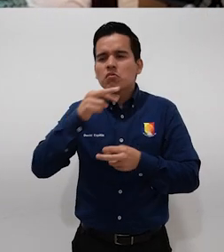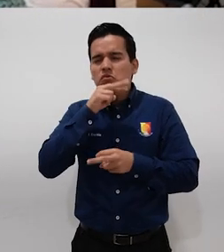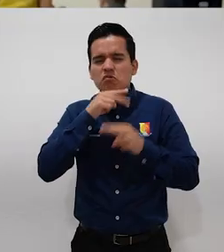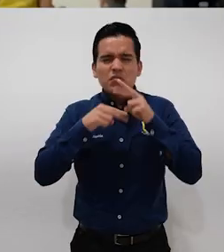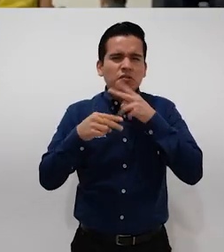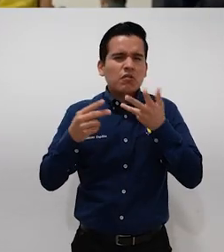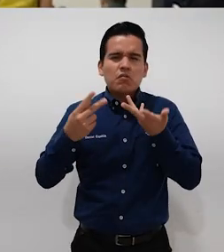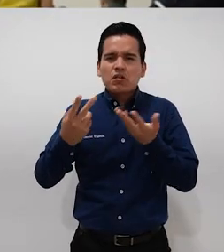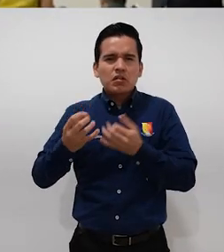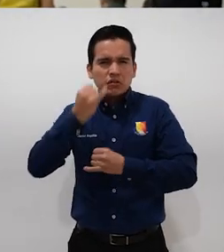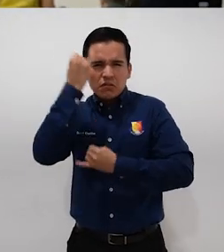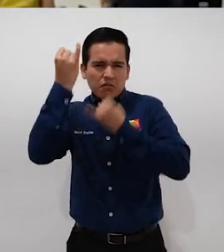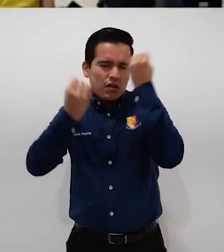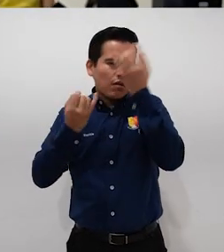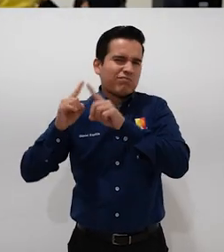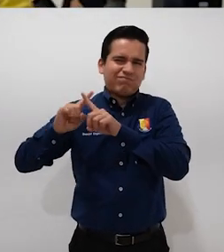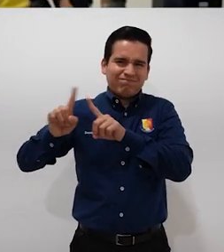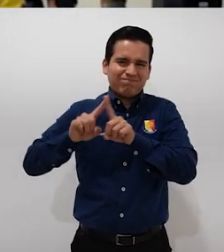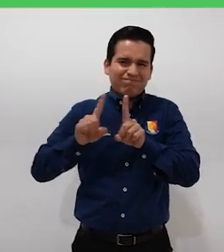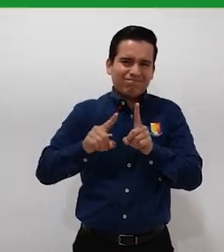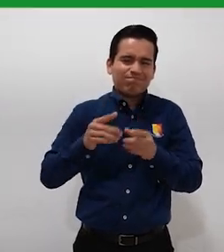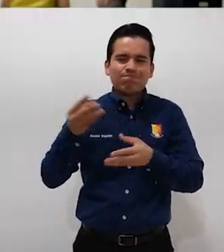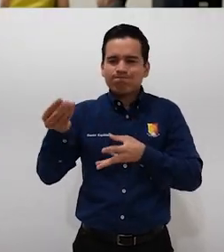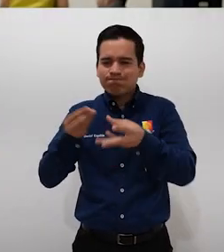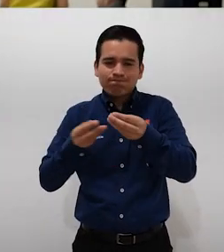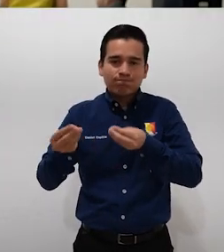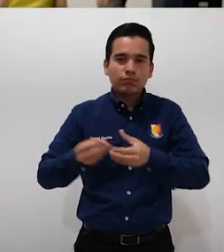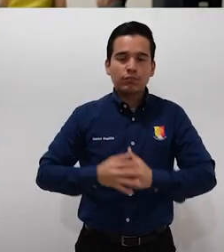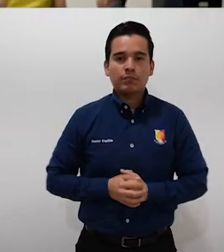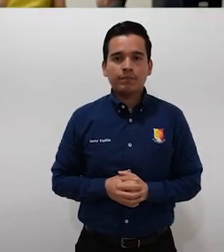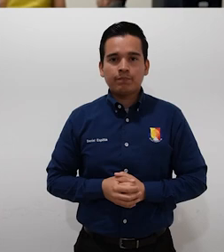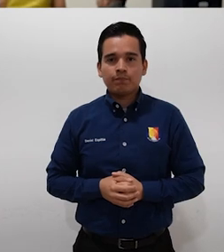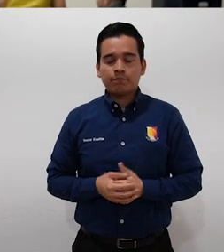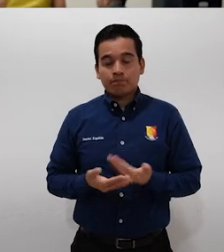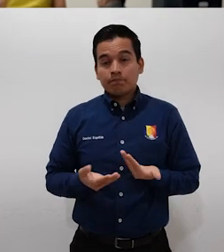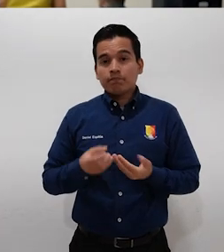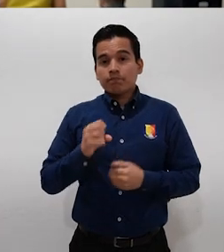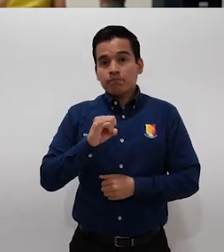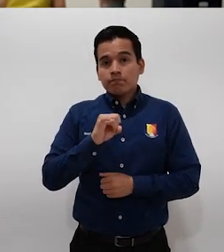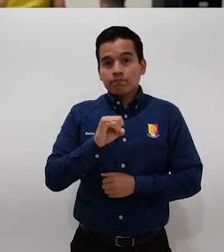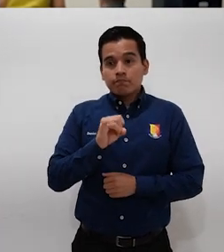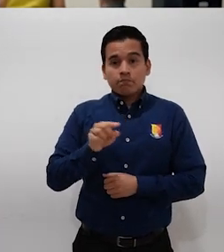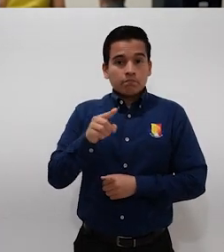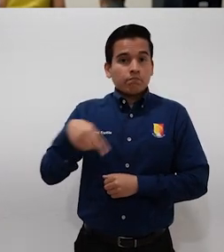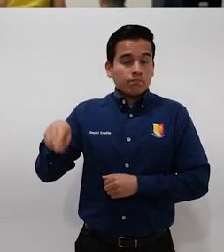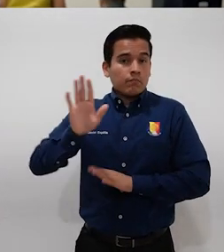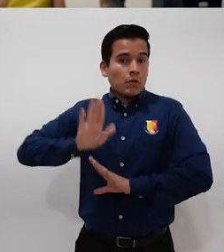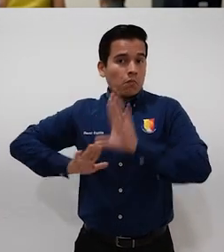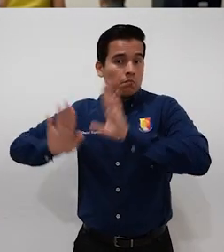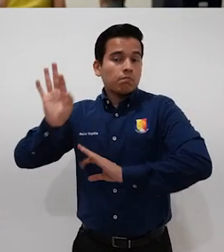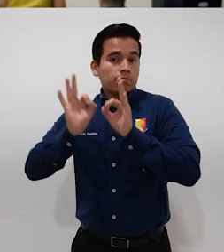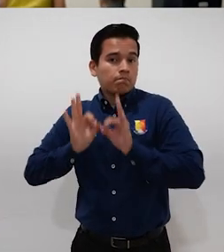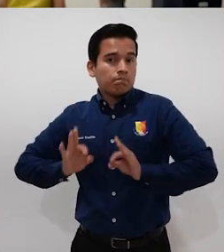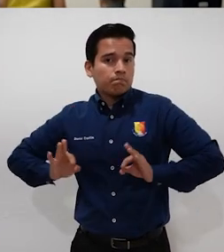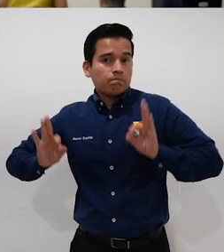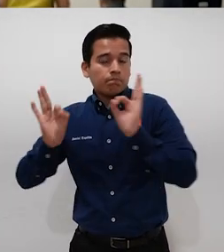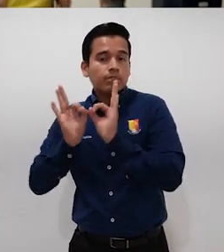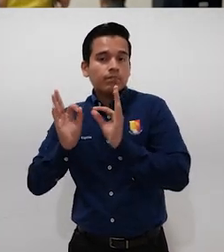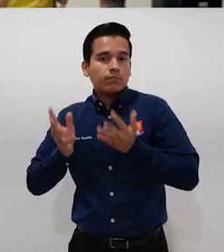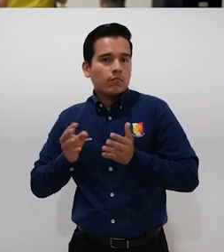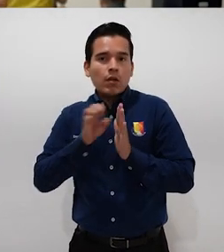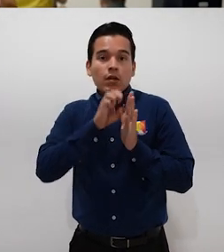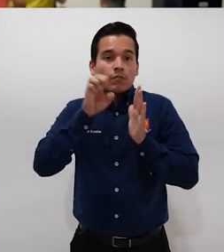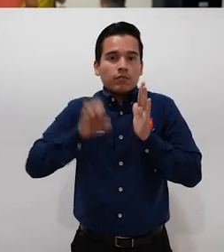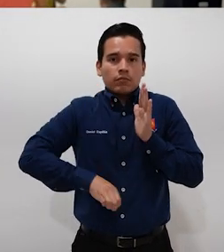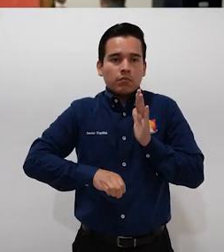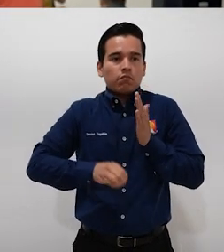comentarios, sugerencias con respecto a la misma. Sí, bueno, hubo observaciones y comentarios muy importantes, por